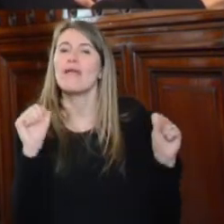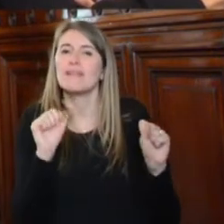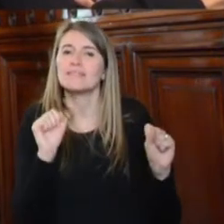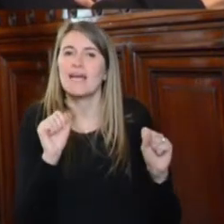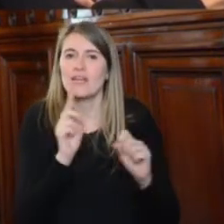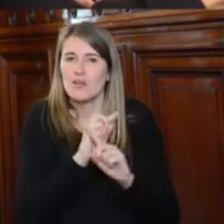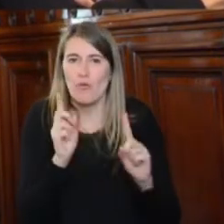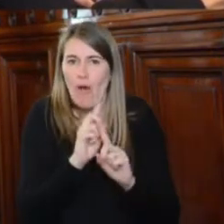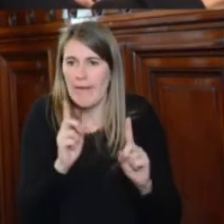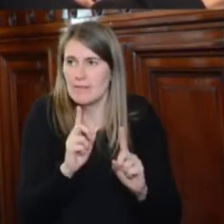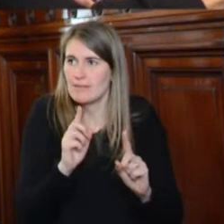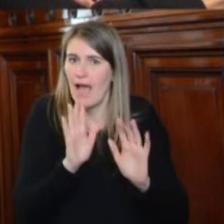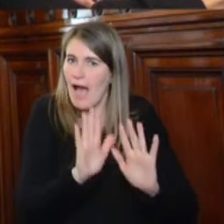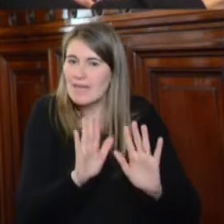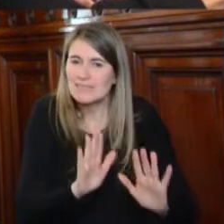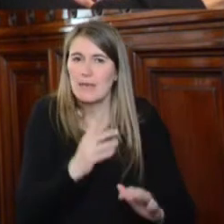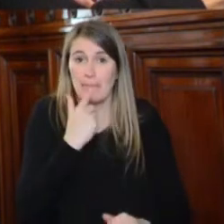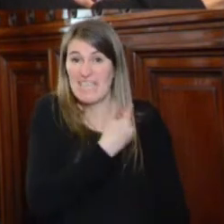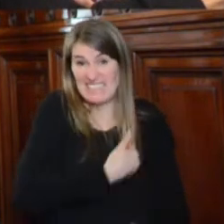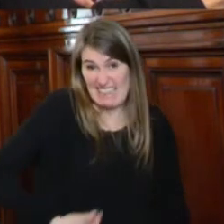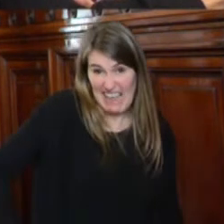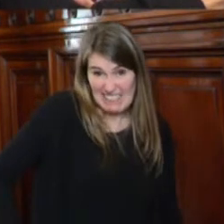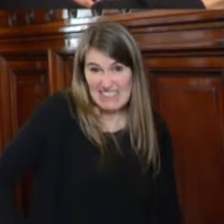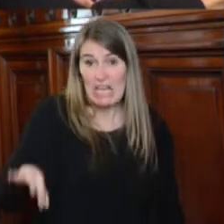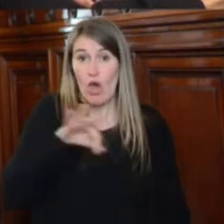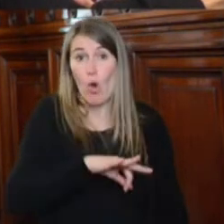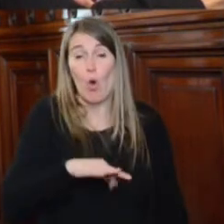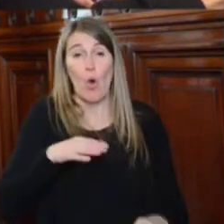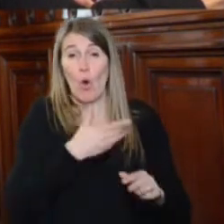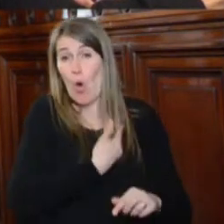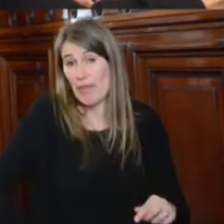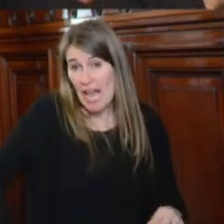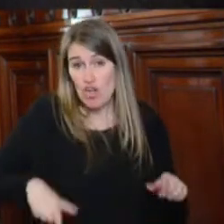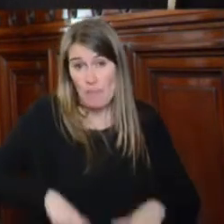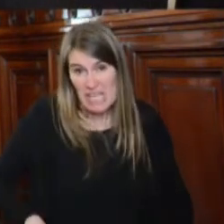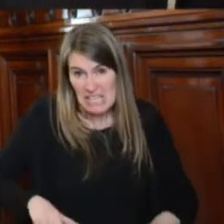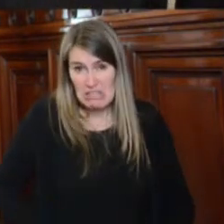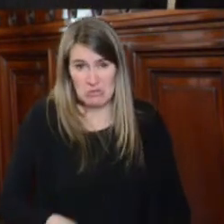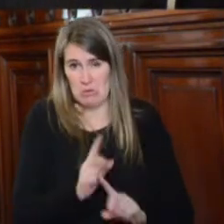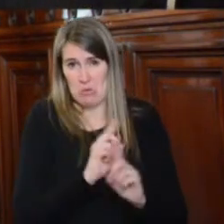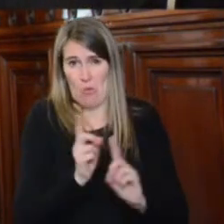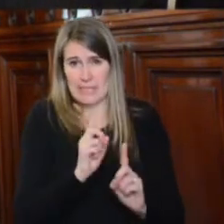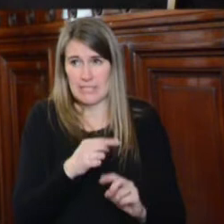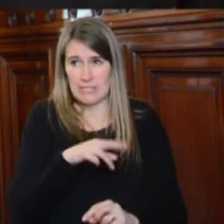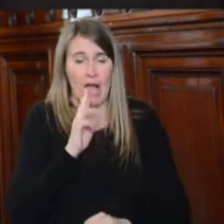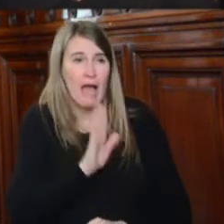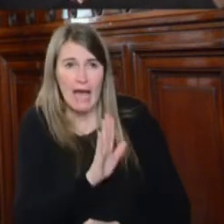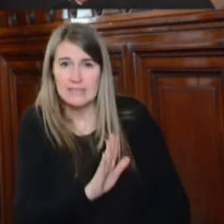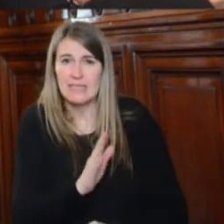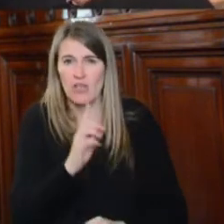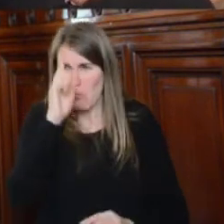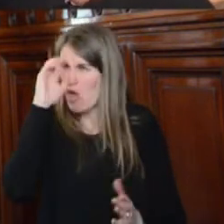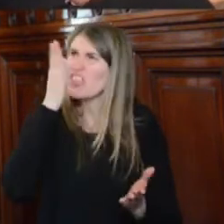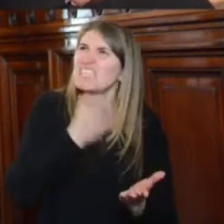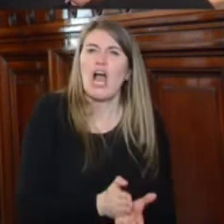ninguna definición, ni del Presidente de la Nación ni ningún miembro del gobierno que pueda asemejar comportamientos de la dictadura